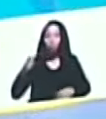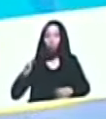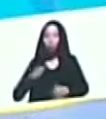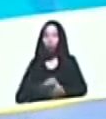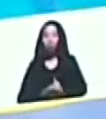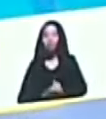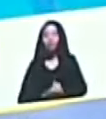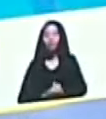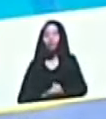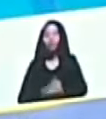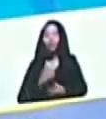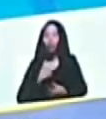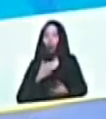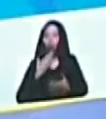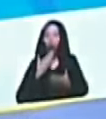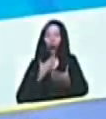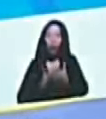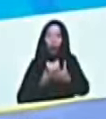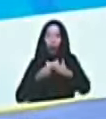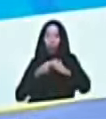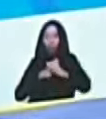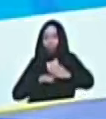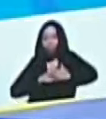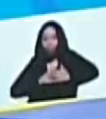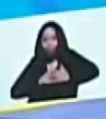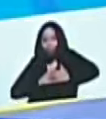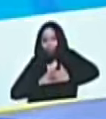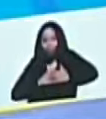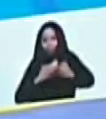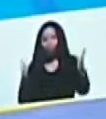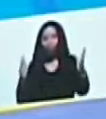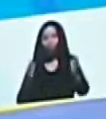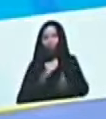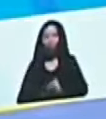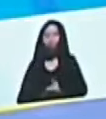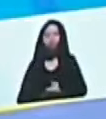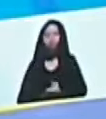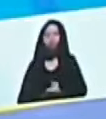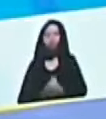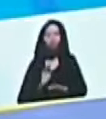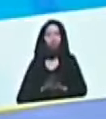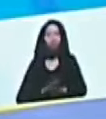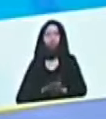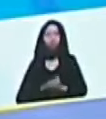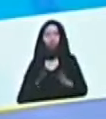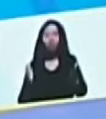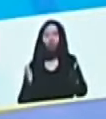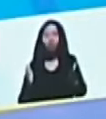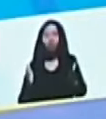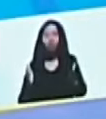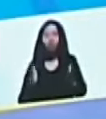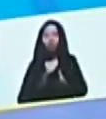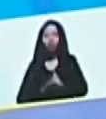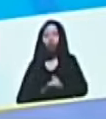Mi agradecimiento por la generosidad